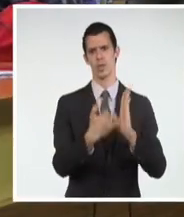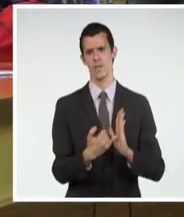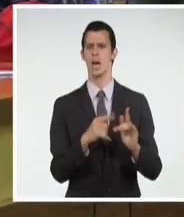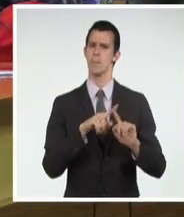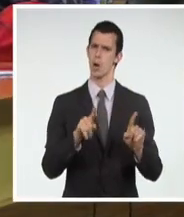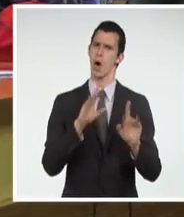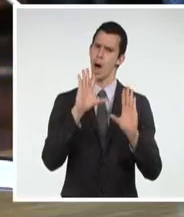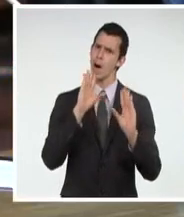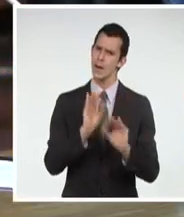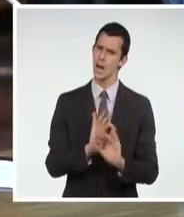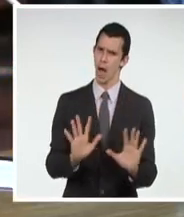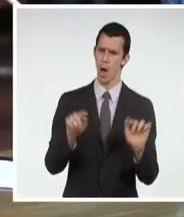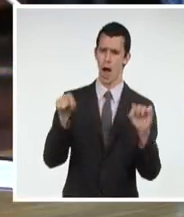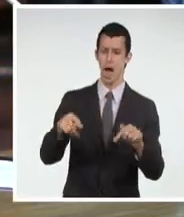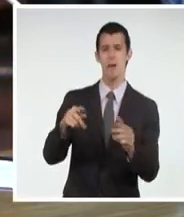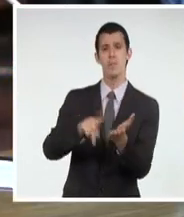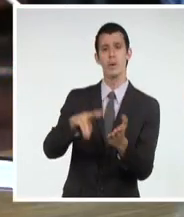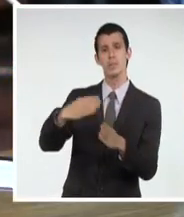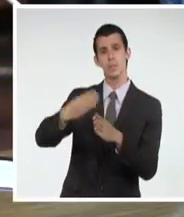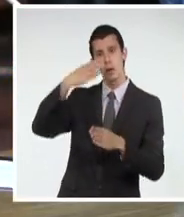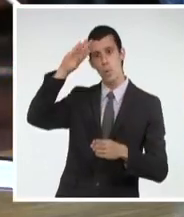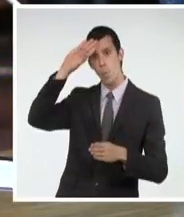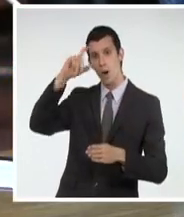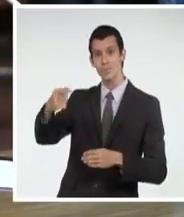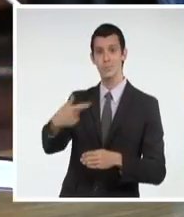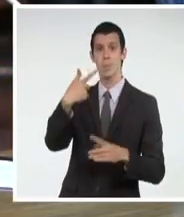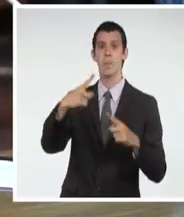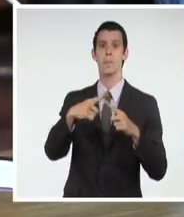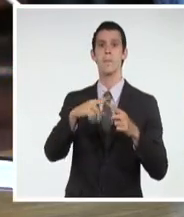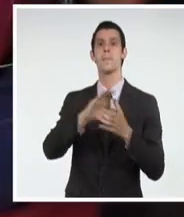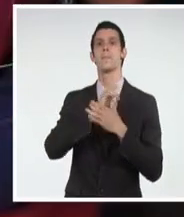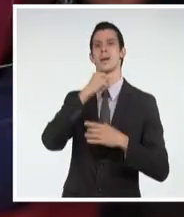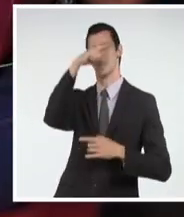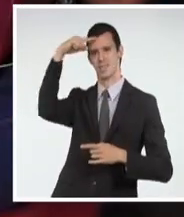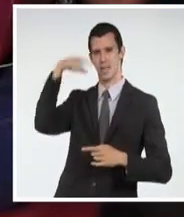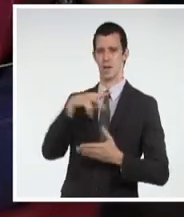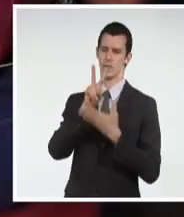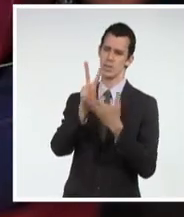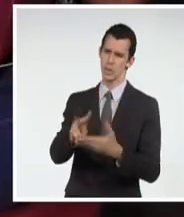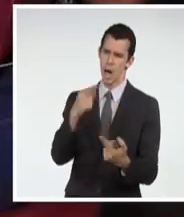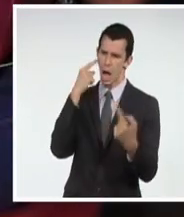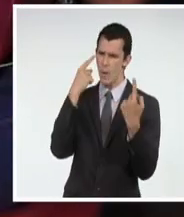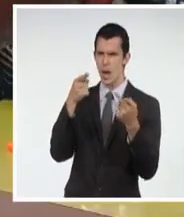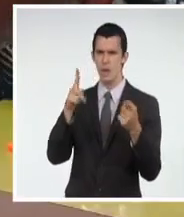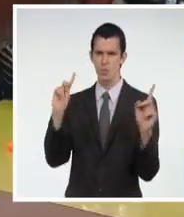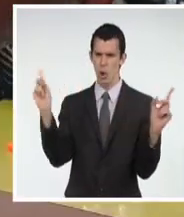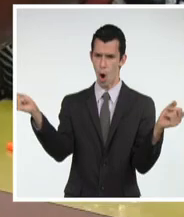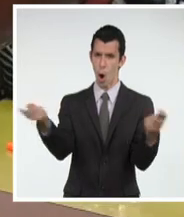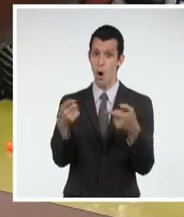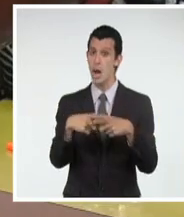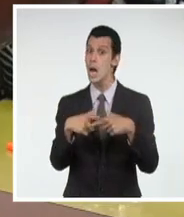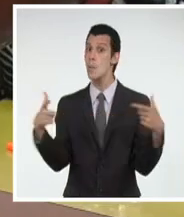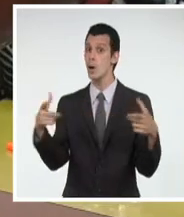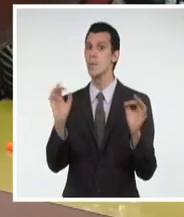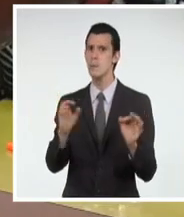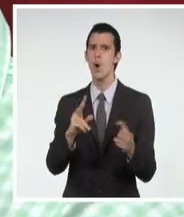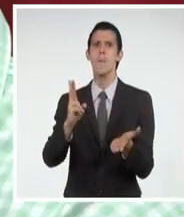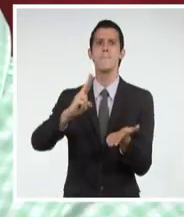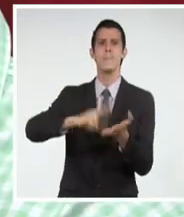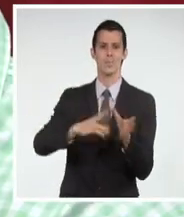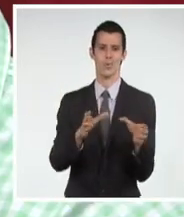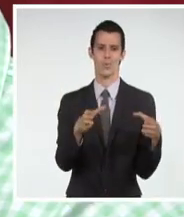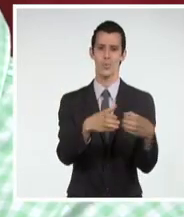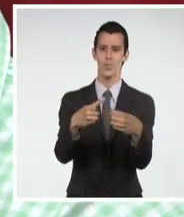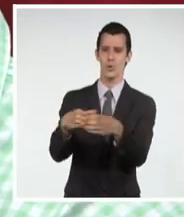Santiago de Cuba el miembro del Buró Político del Partido Salvador Valdés Mesa ante la presencia de campesinos, de cooperativistas,